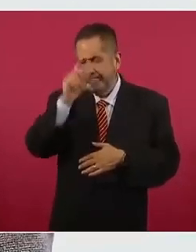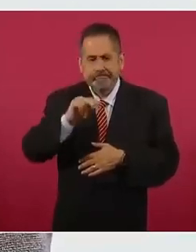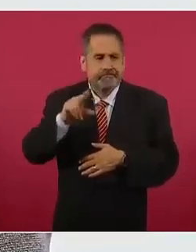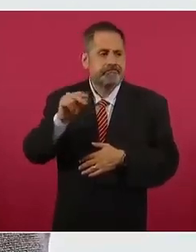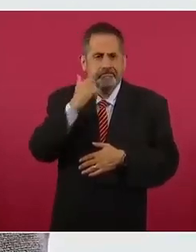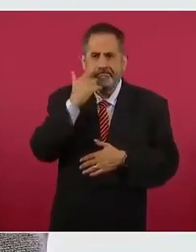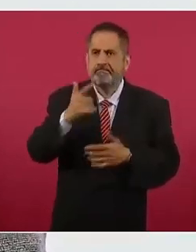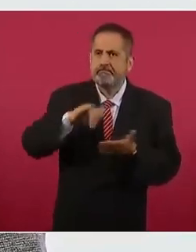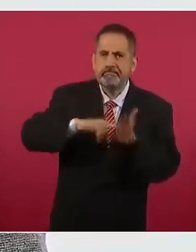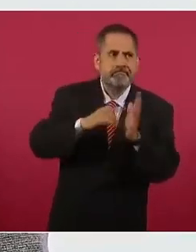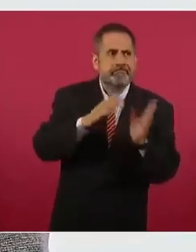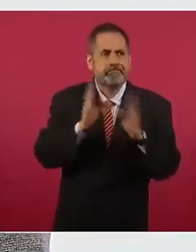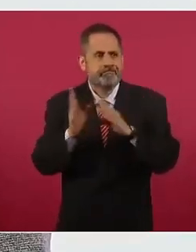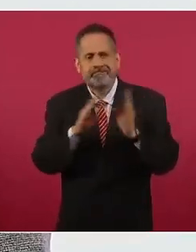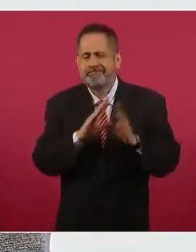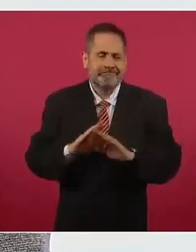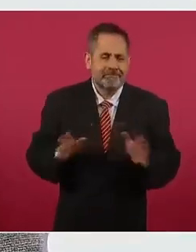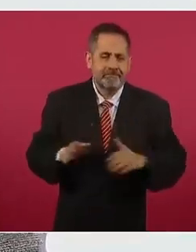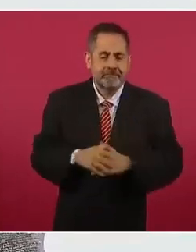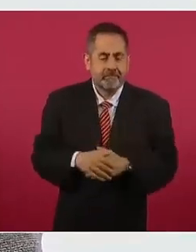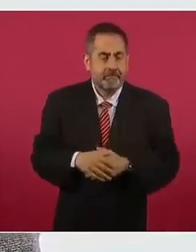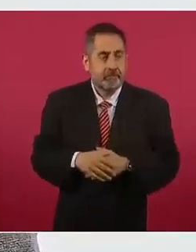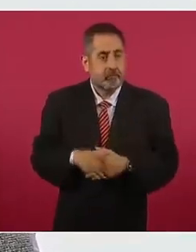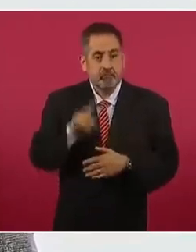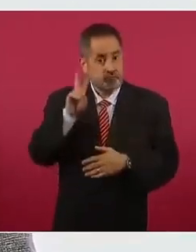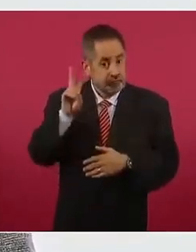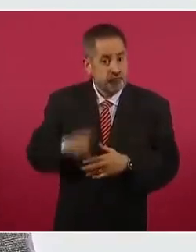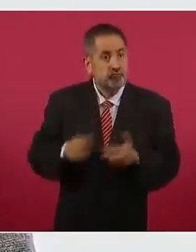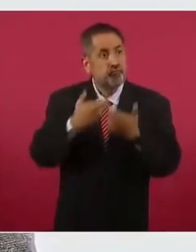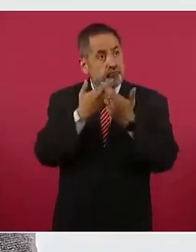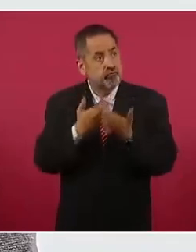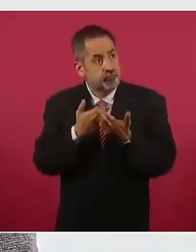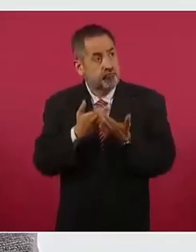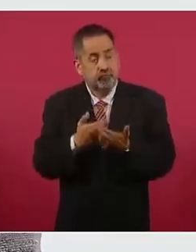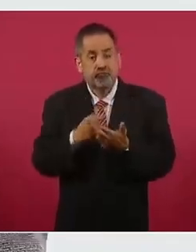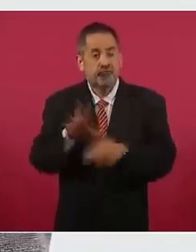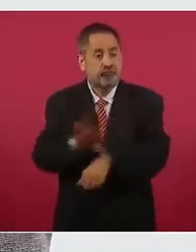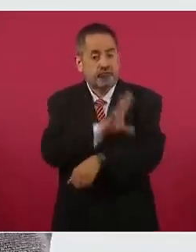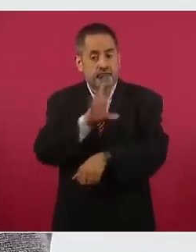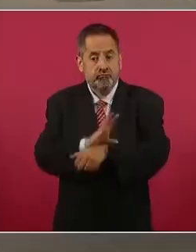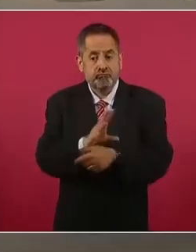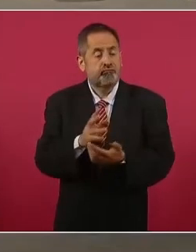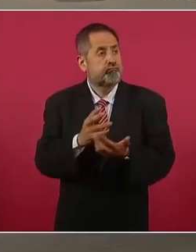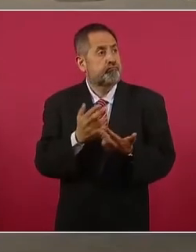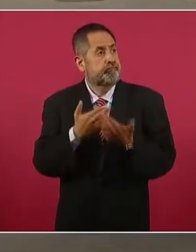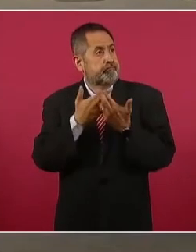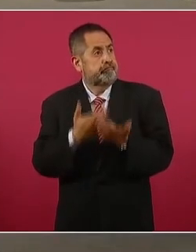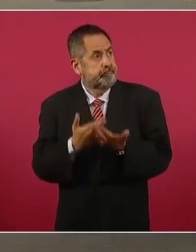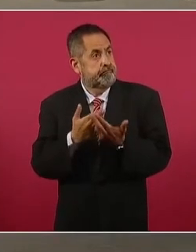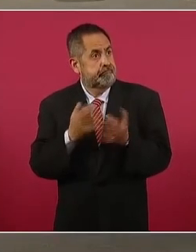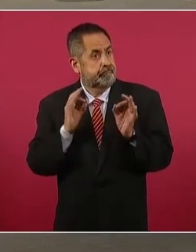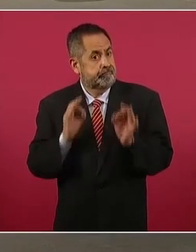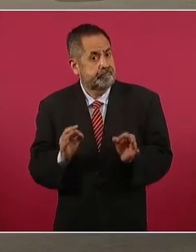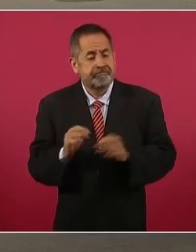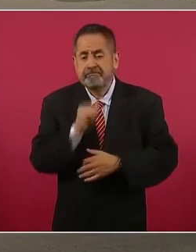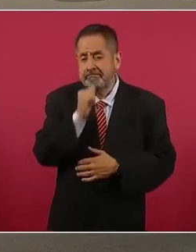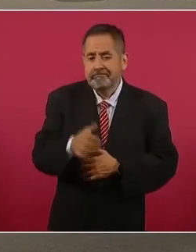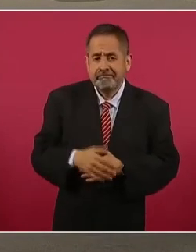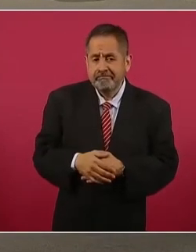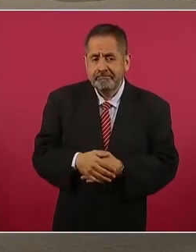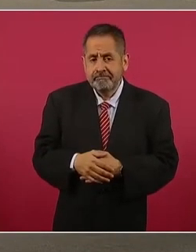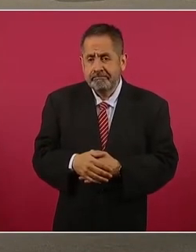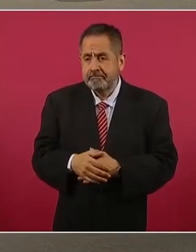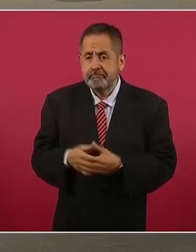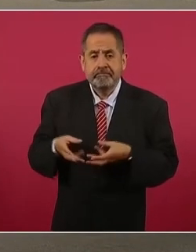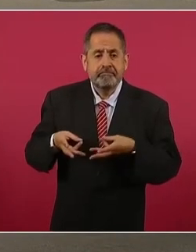es muy bajo respecto al consumo total y no hay impacto en el gasto familiar. Va a